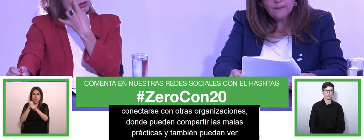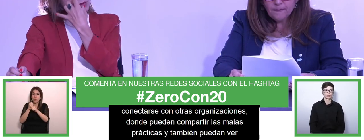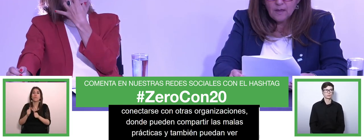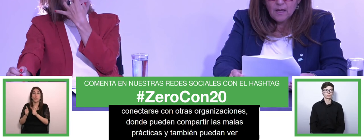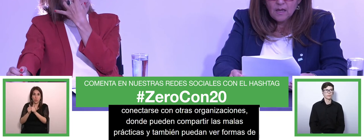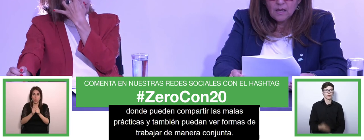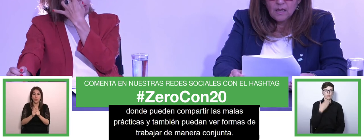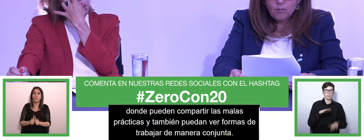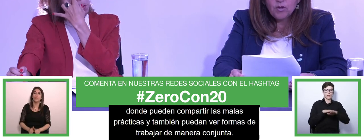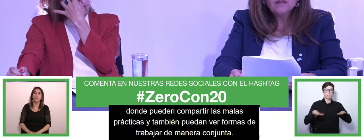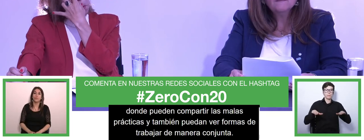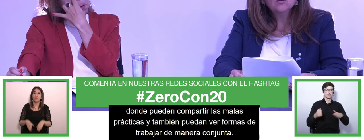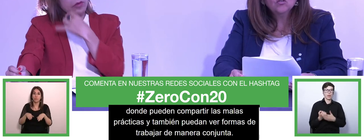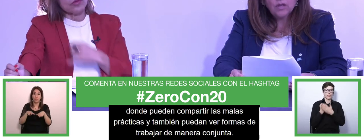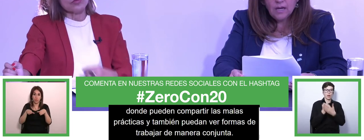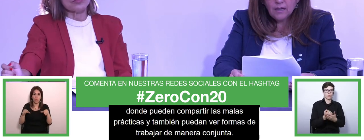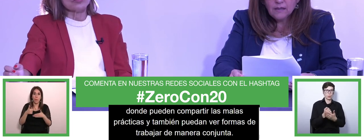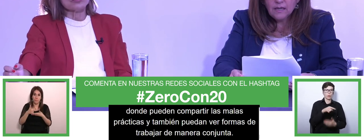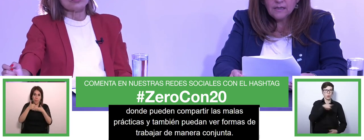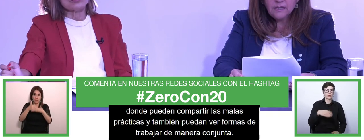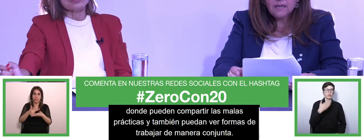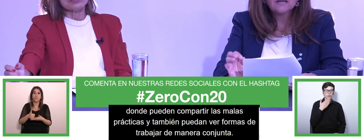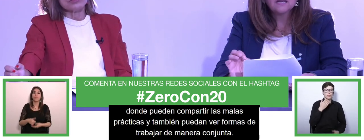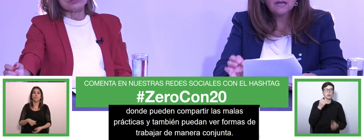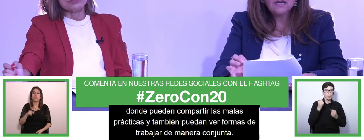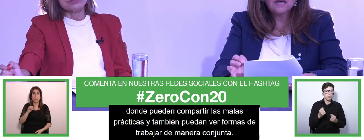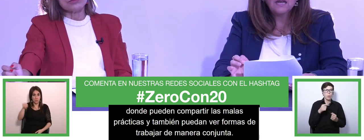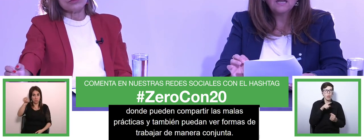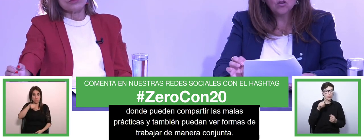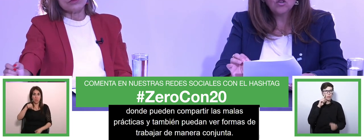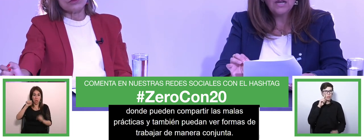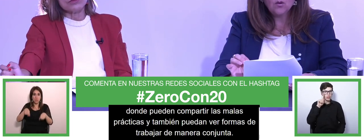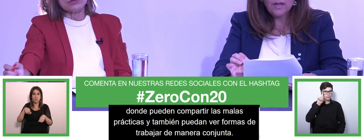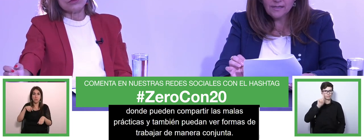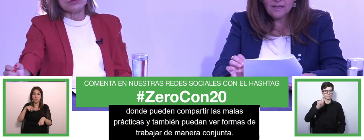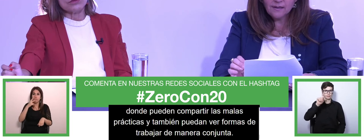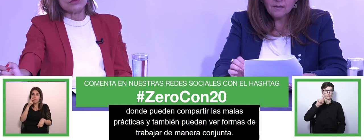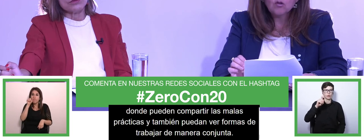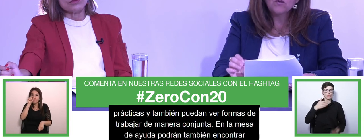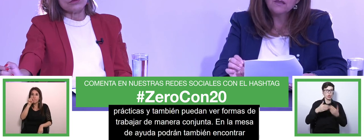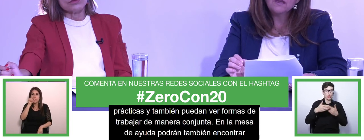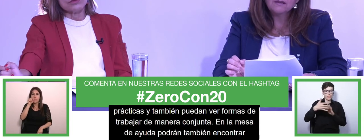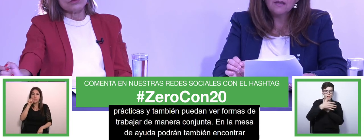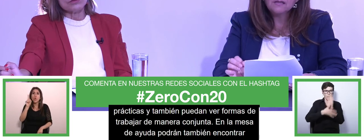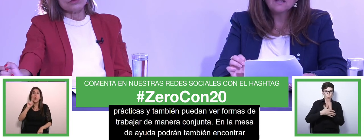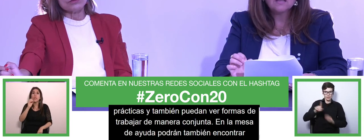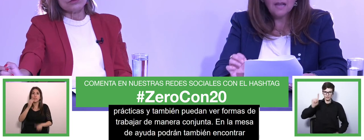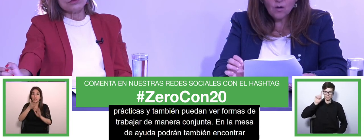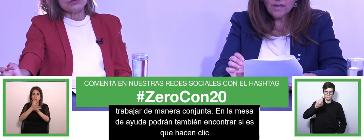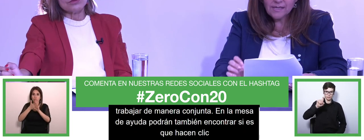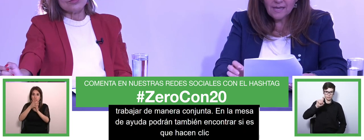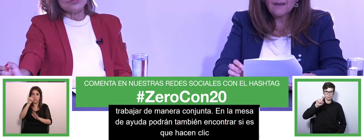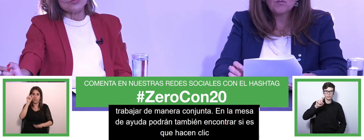ayuda podrán también contar si es que hacen clic en el icono de lengua de señas como bien se dice